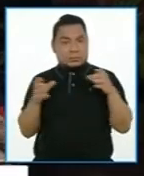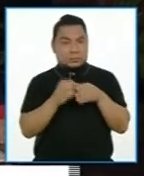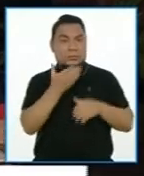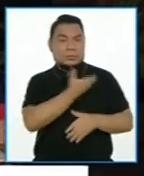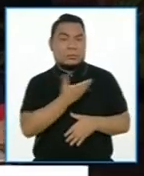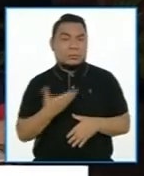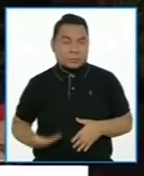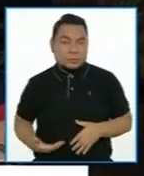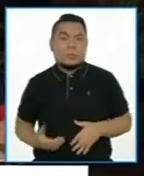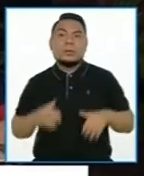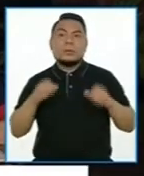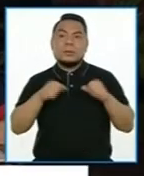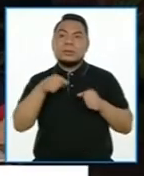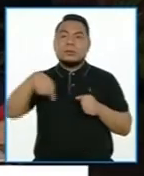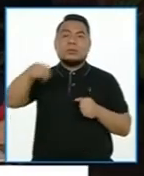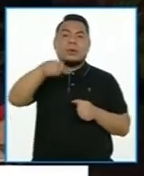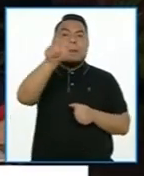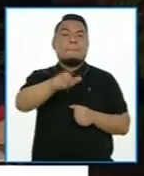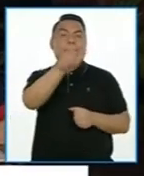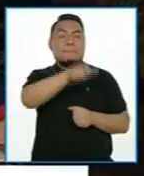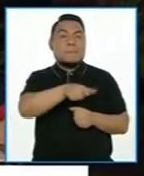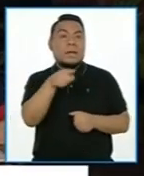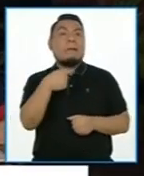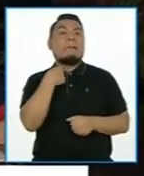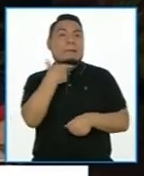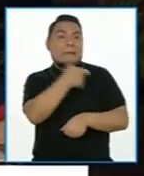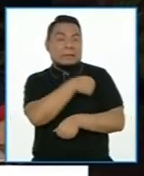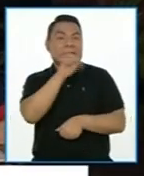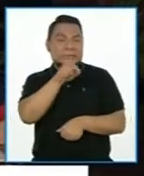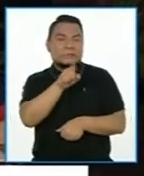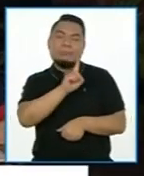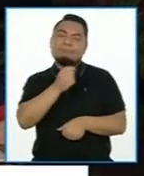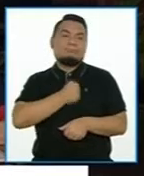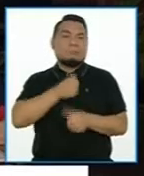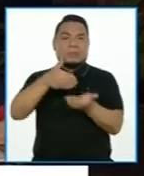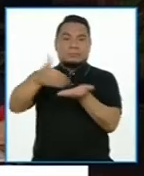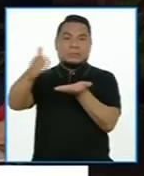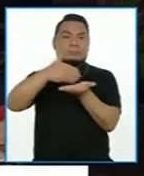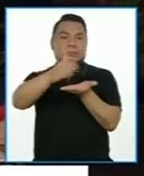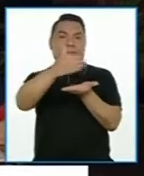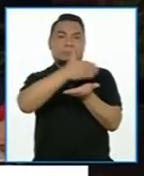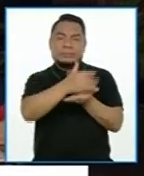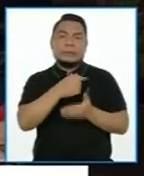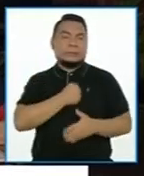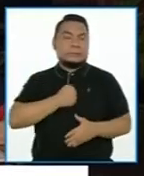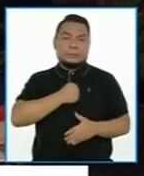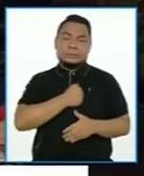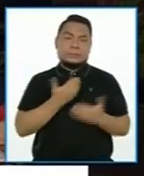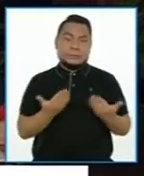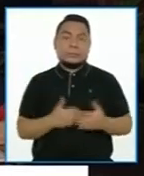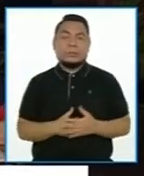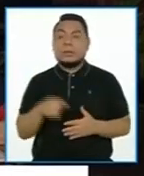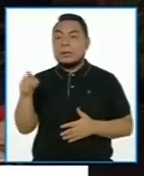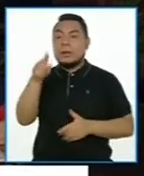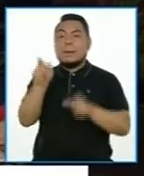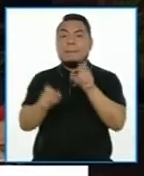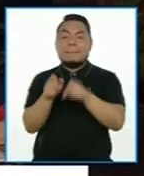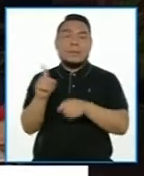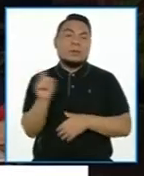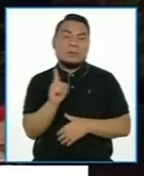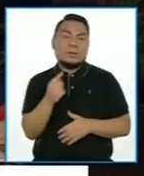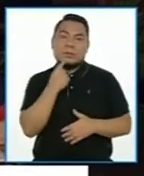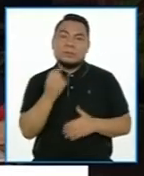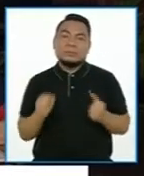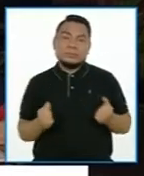Ejecutivo, separaremos a todas las personas involucradas en este lamentable suceso. Personas que no son